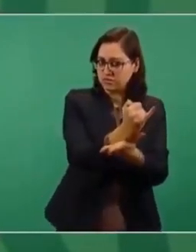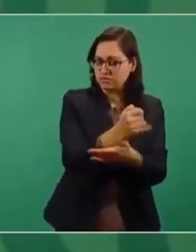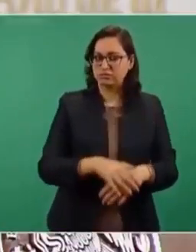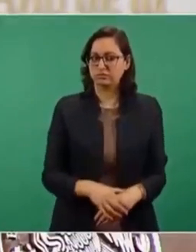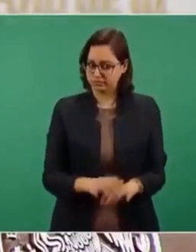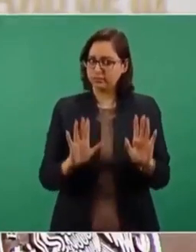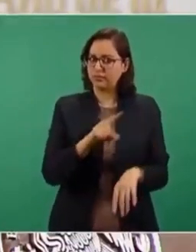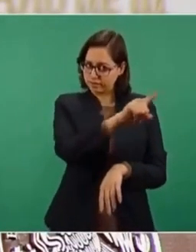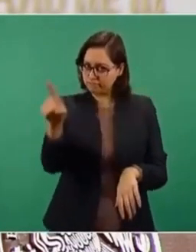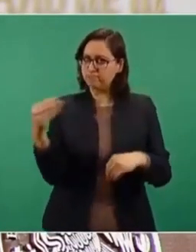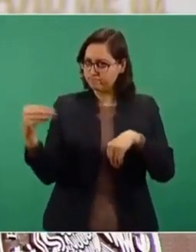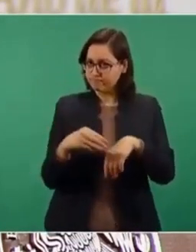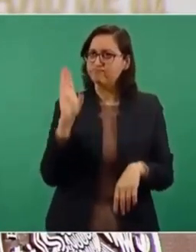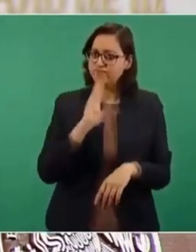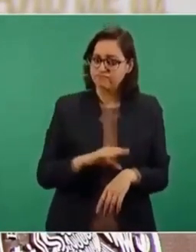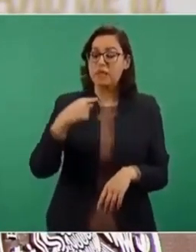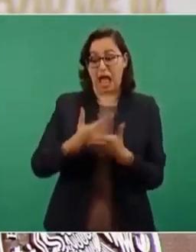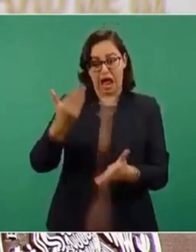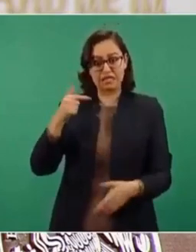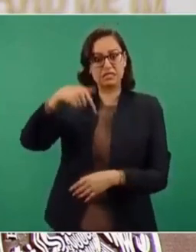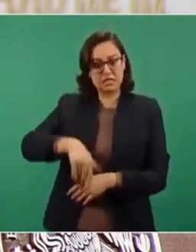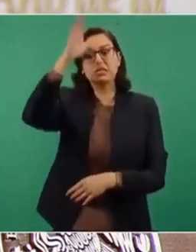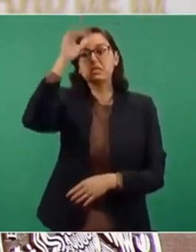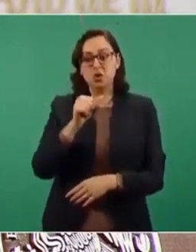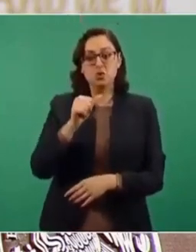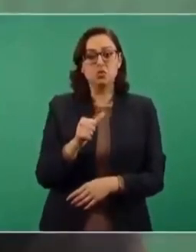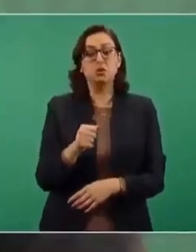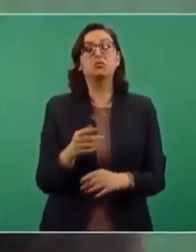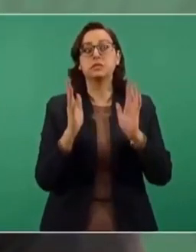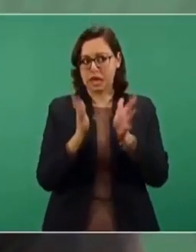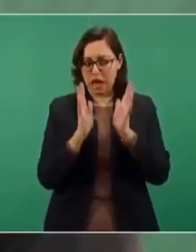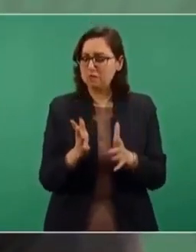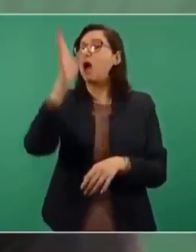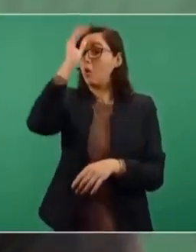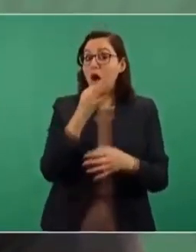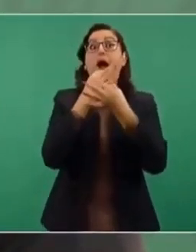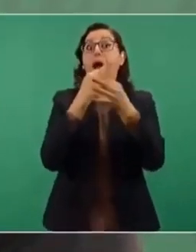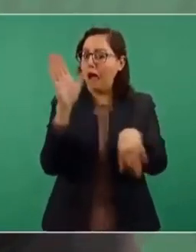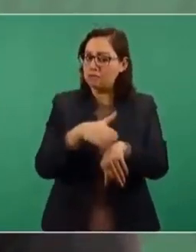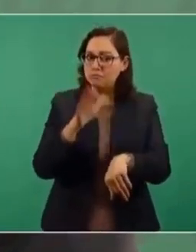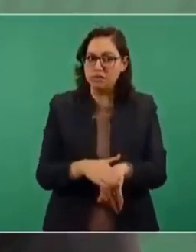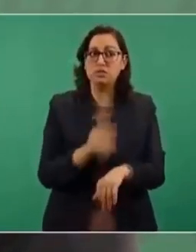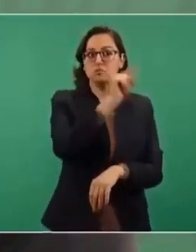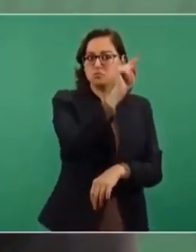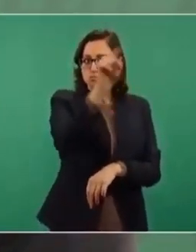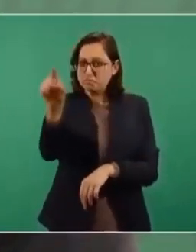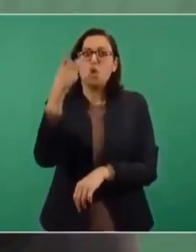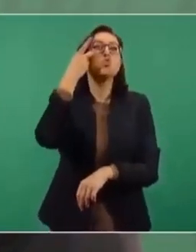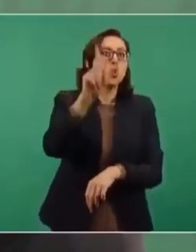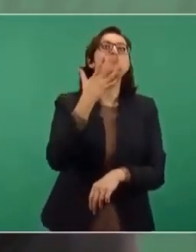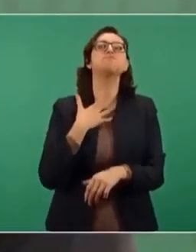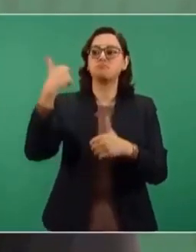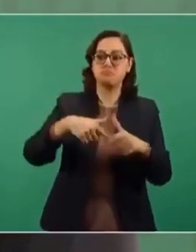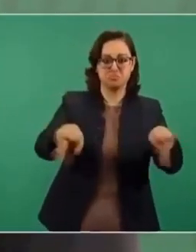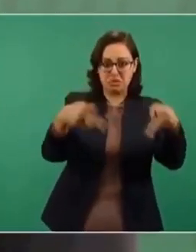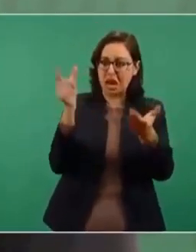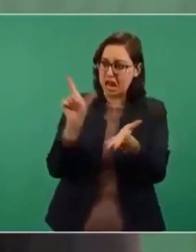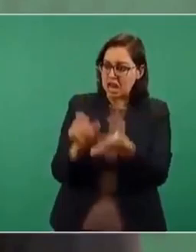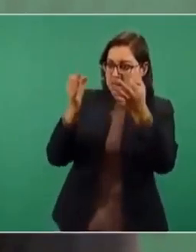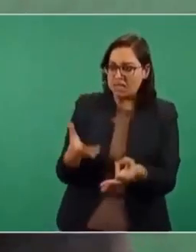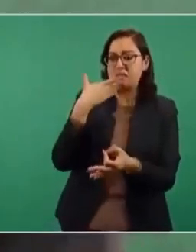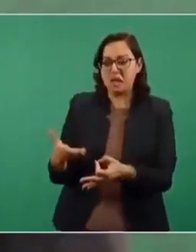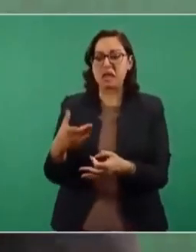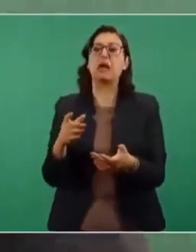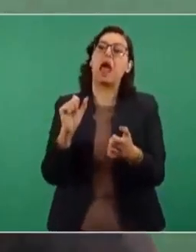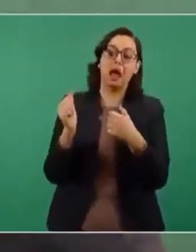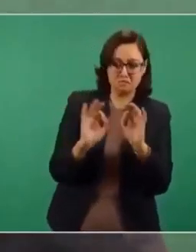repito, que la gasolinera que se encuentre, que está robando, que no entrega litros completos